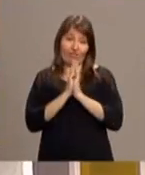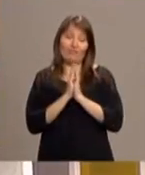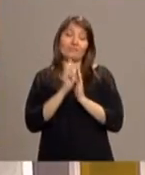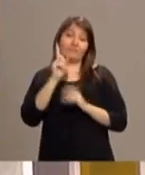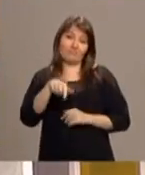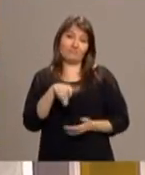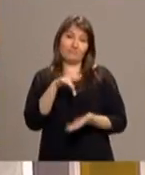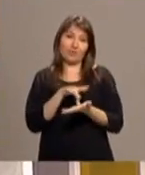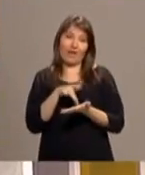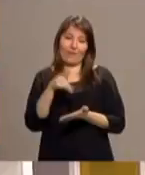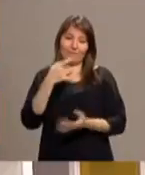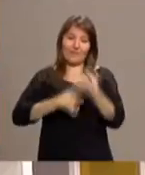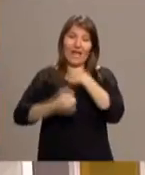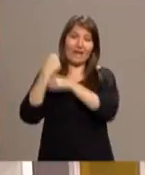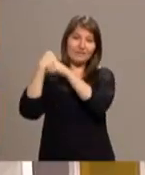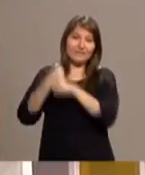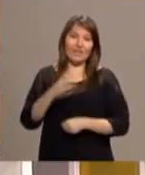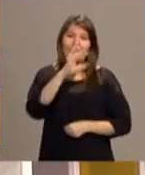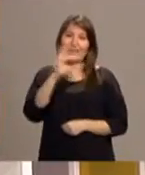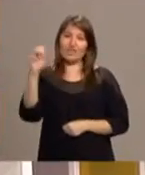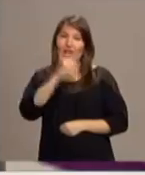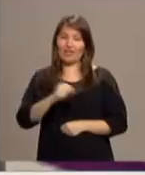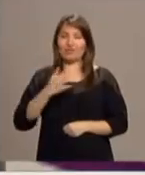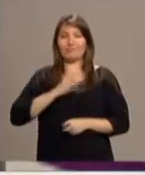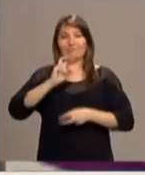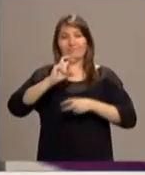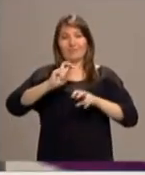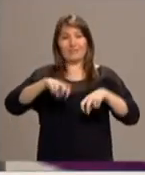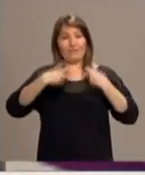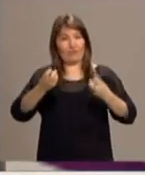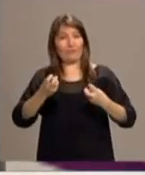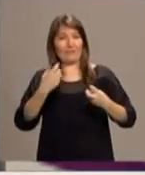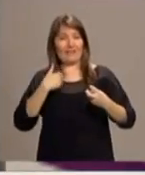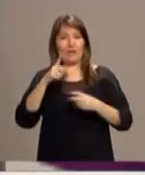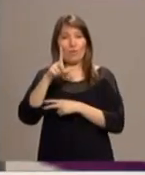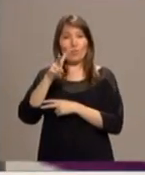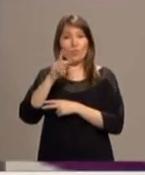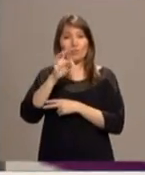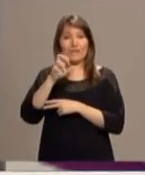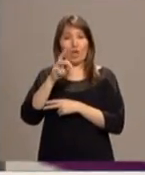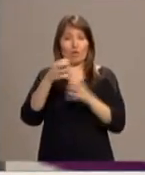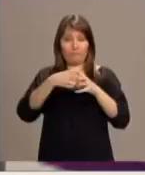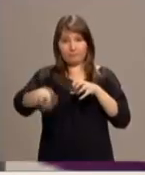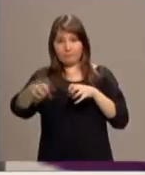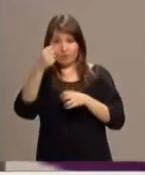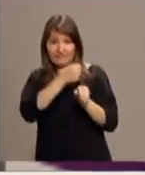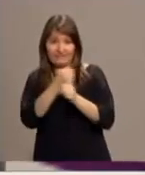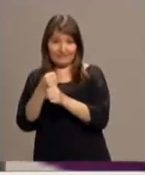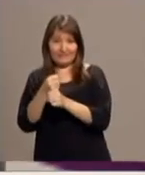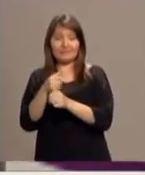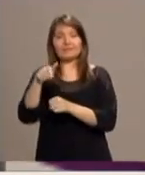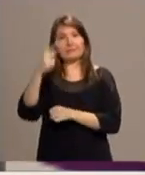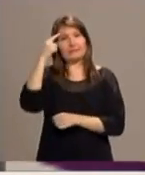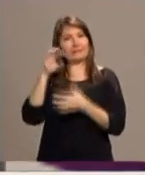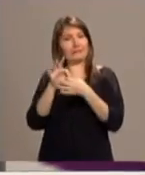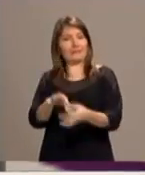aniversario de los 500 años de la reforma que inició Lutero, pues ha elegido un lema inspirado en un texto de San Pablo